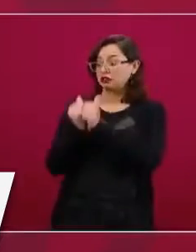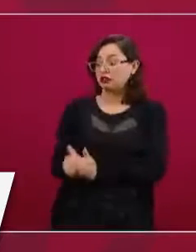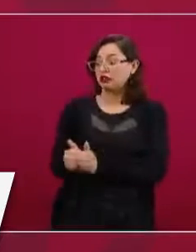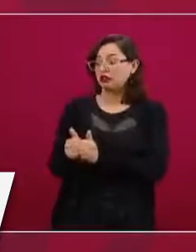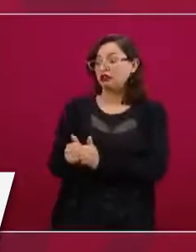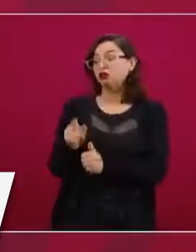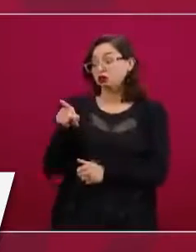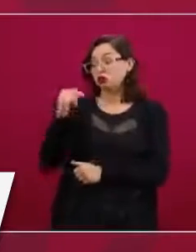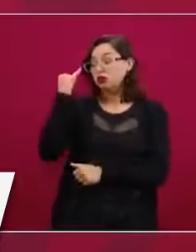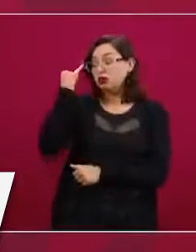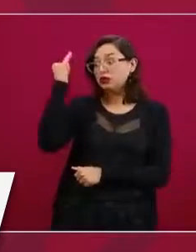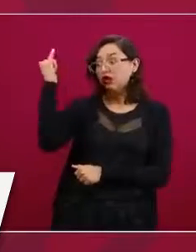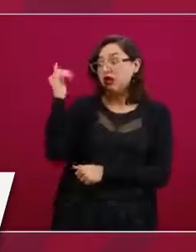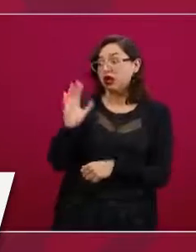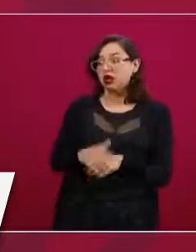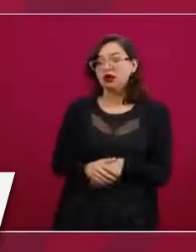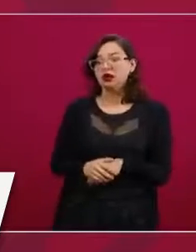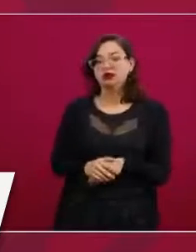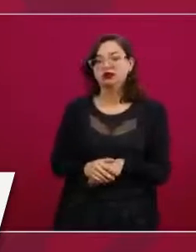semanas?